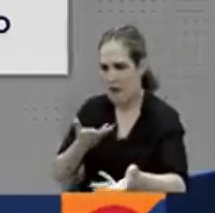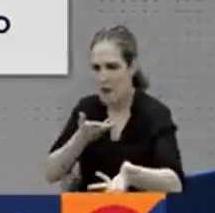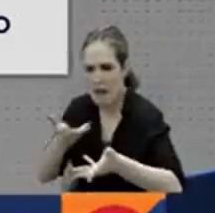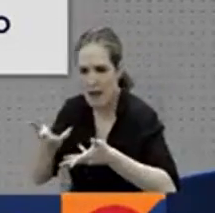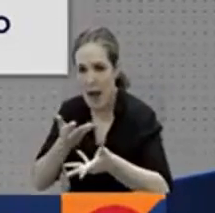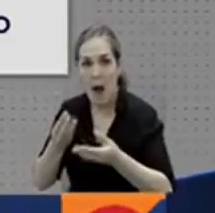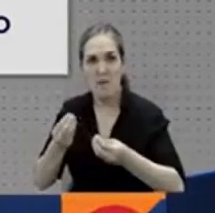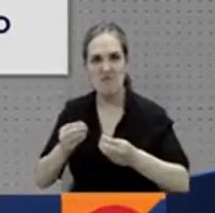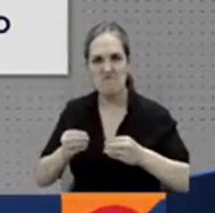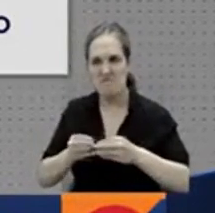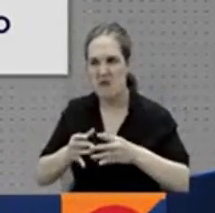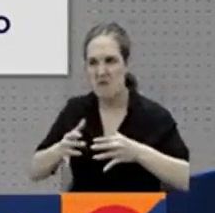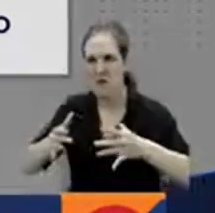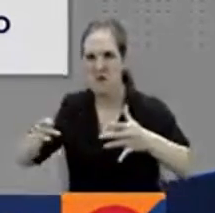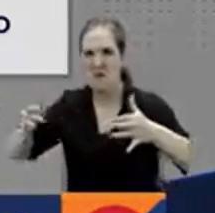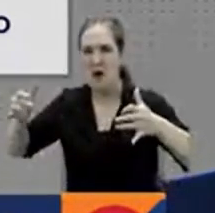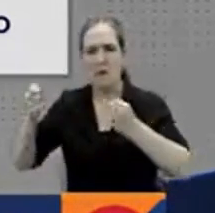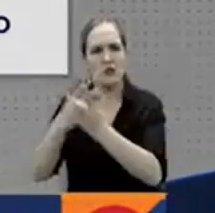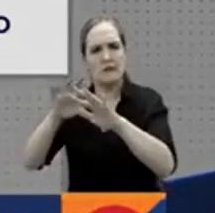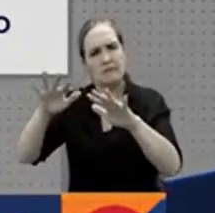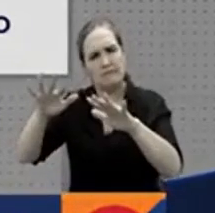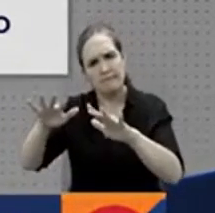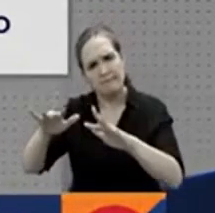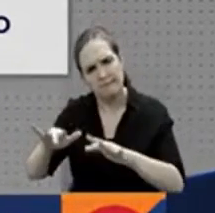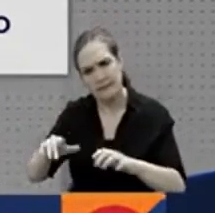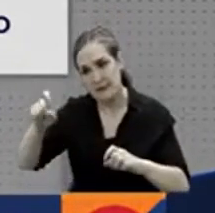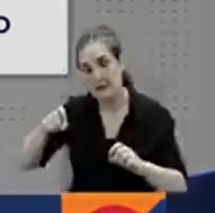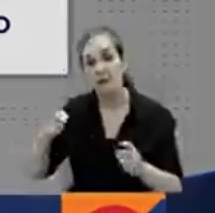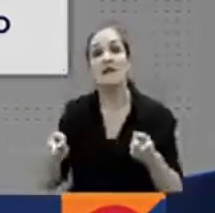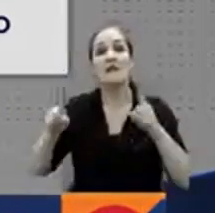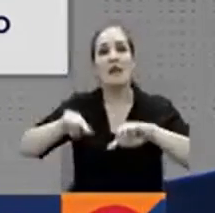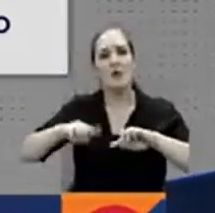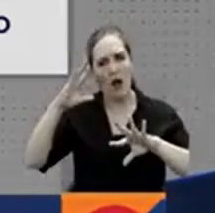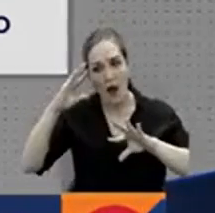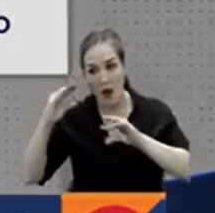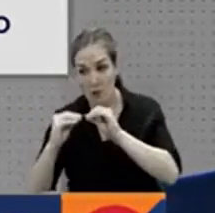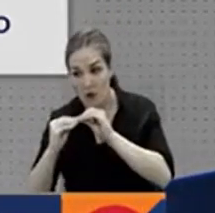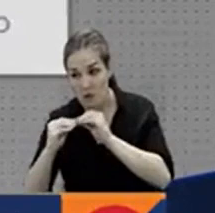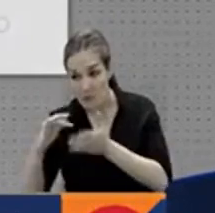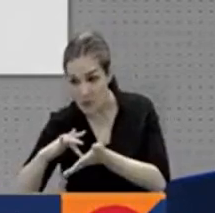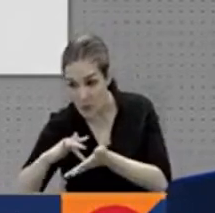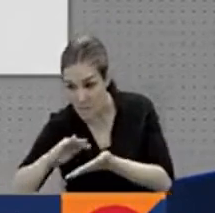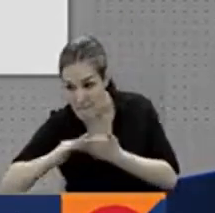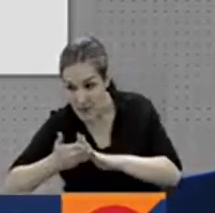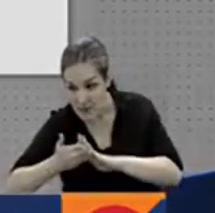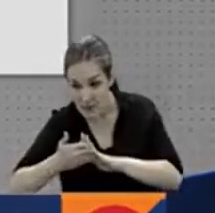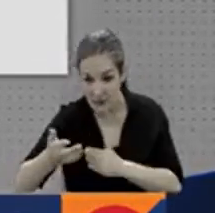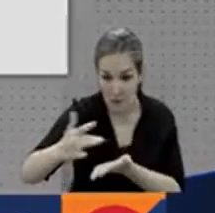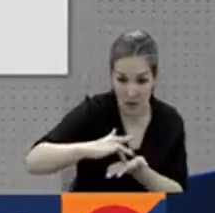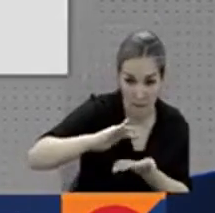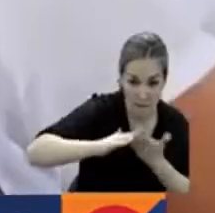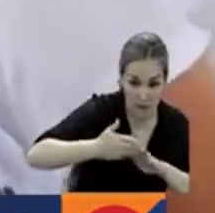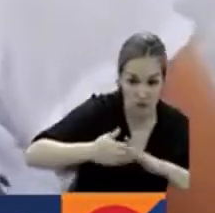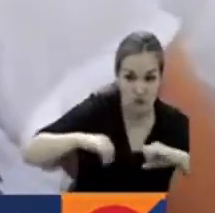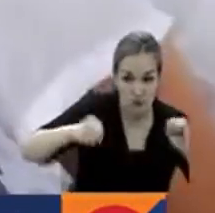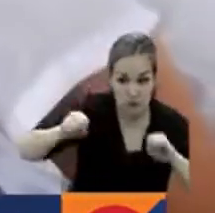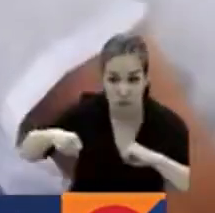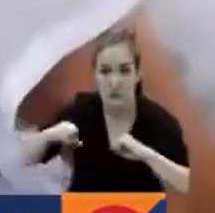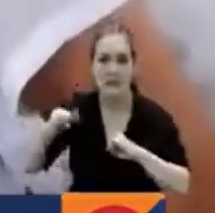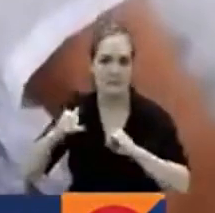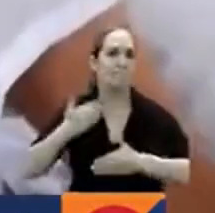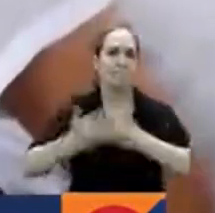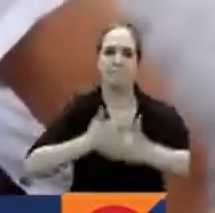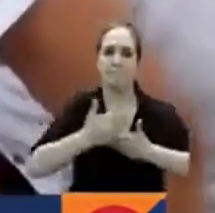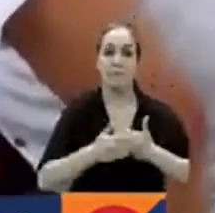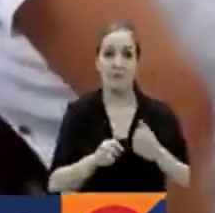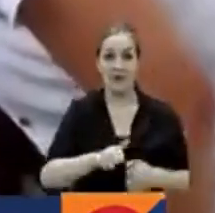desescalamiento de las acciones violentas y una ratificación conjunta de su participación en el proceso de paz urbana. Según el Alto